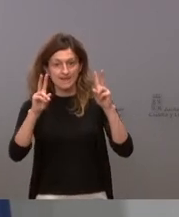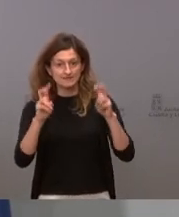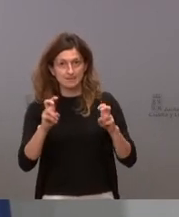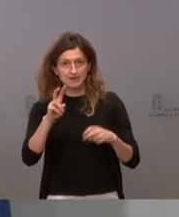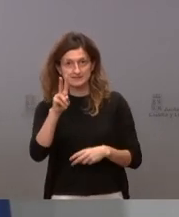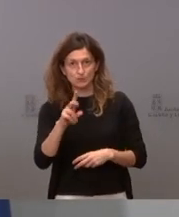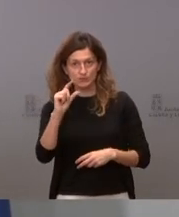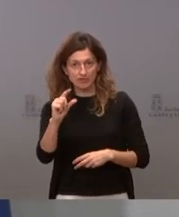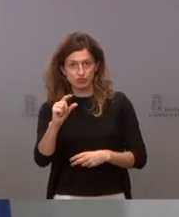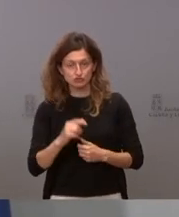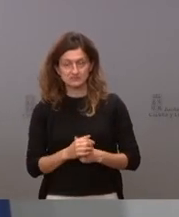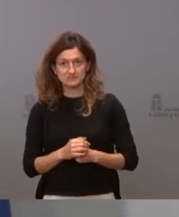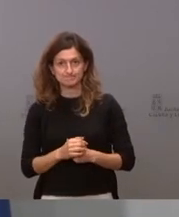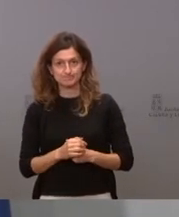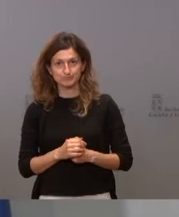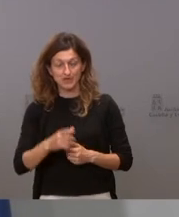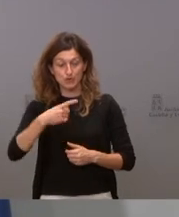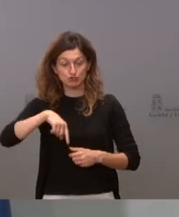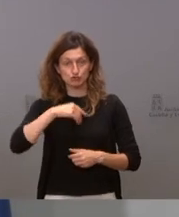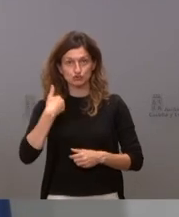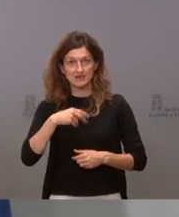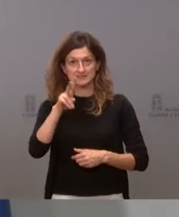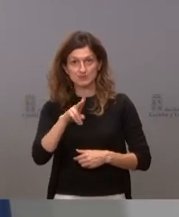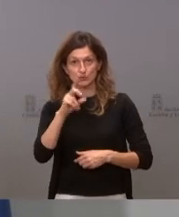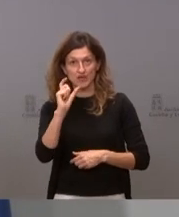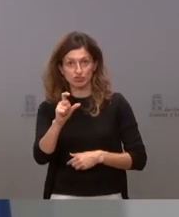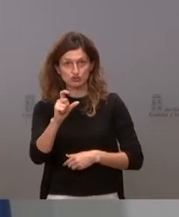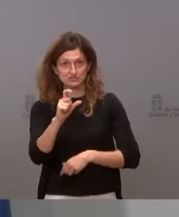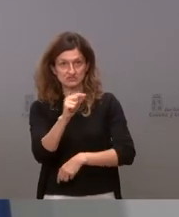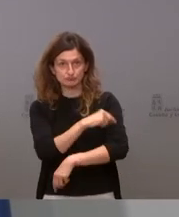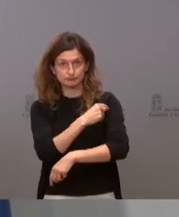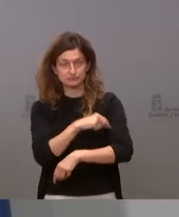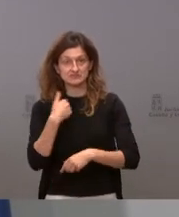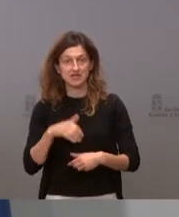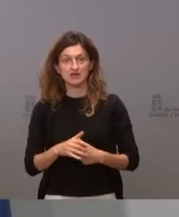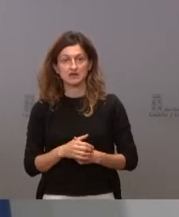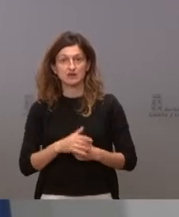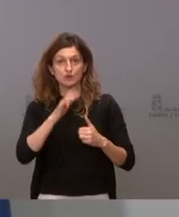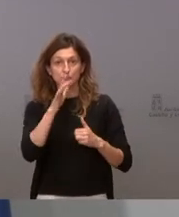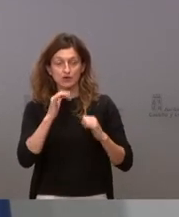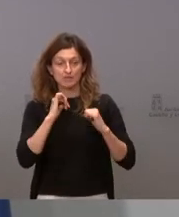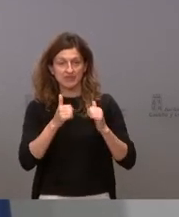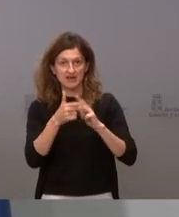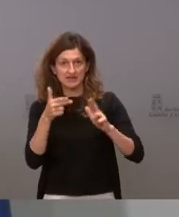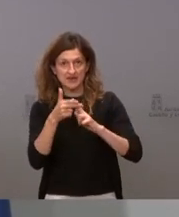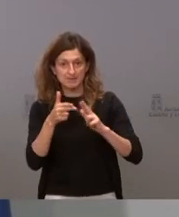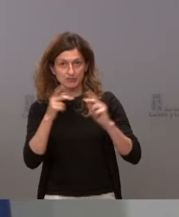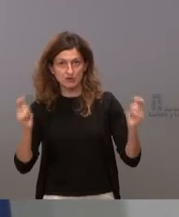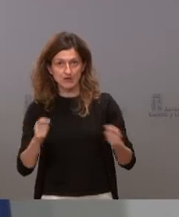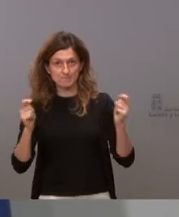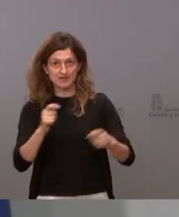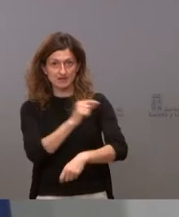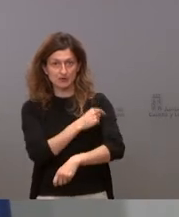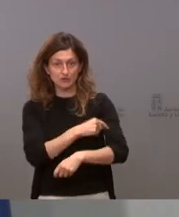segunda dosis nosotros ya estamos administrando la segunda dosis porque nosotros habíamos empezado digamos más rápido en la campaña de